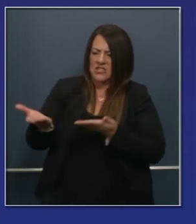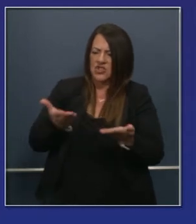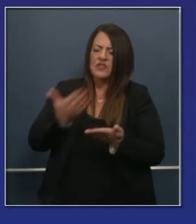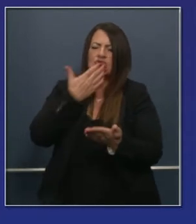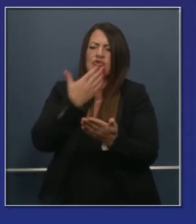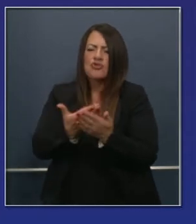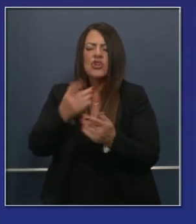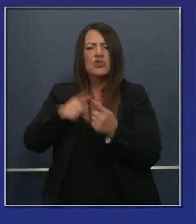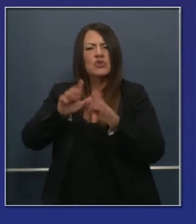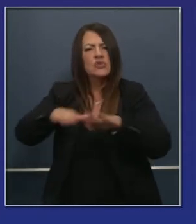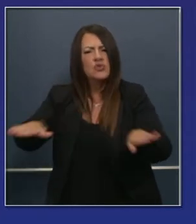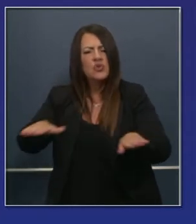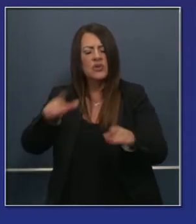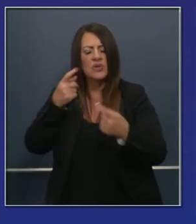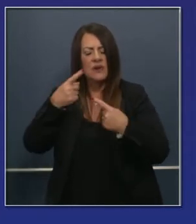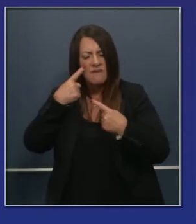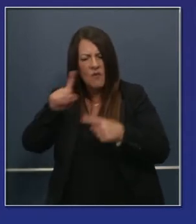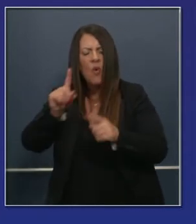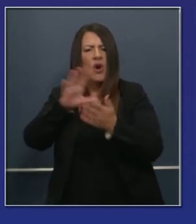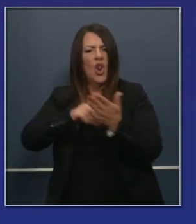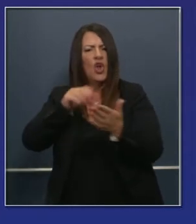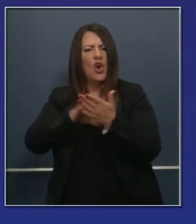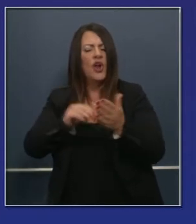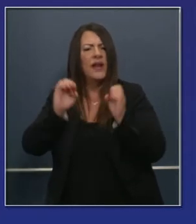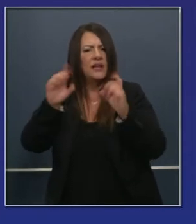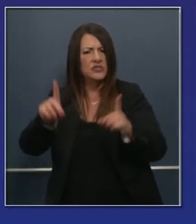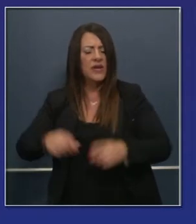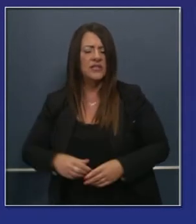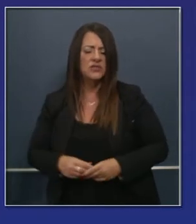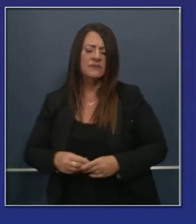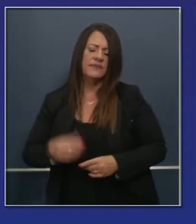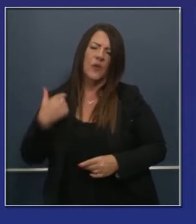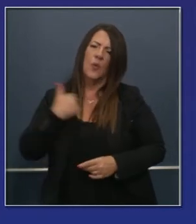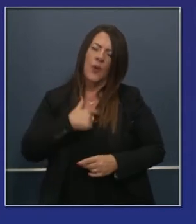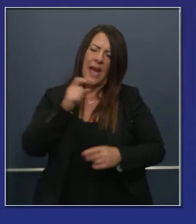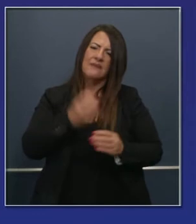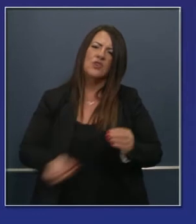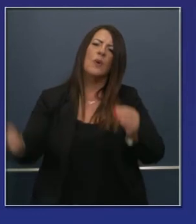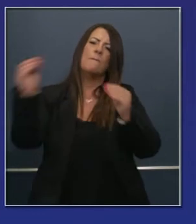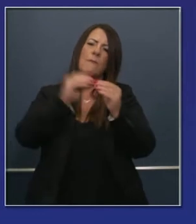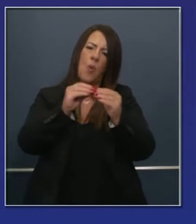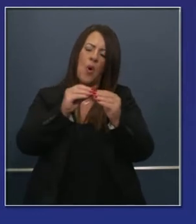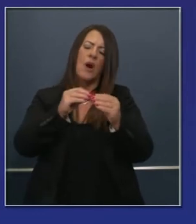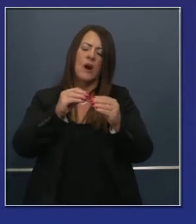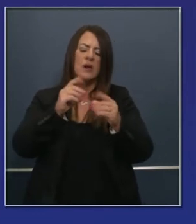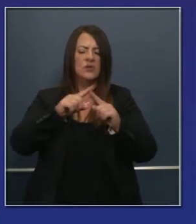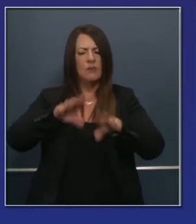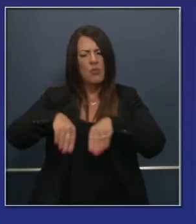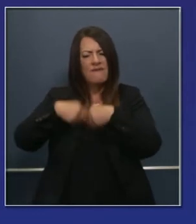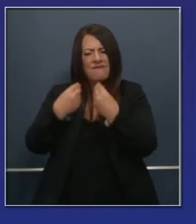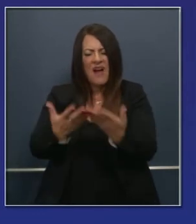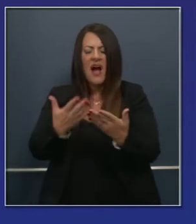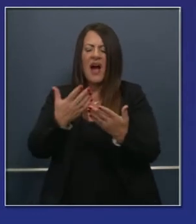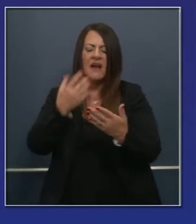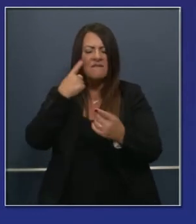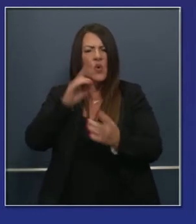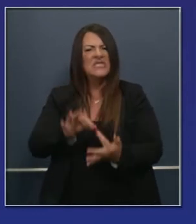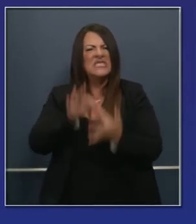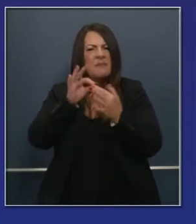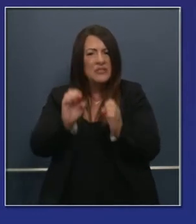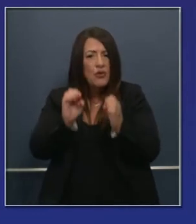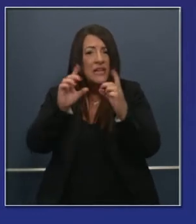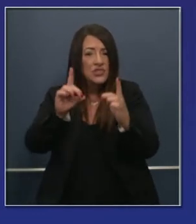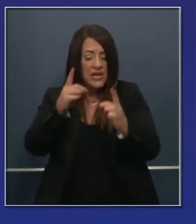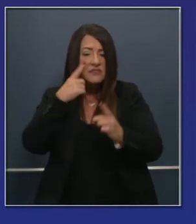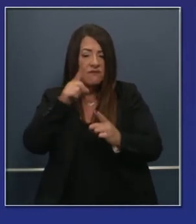lo más posible con las circunstancias que tenemos y nos seguiremos concentrando en mejorar educación